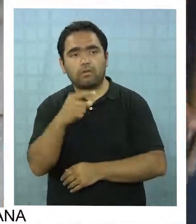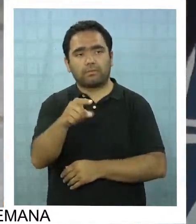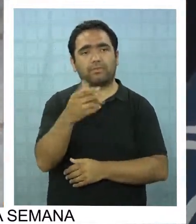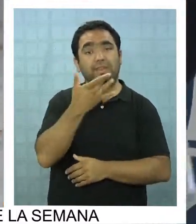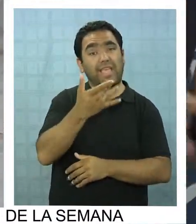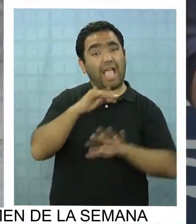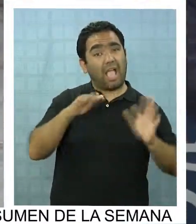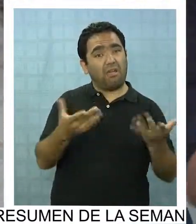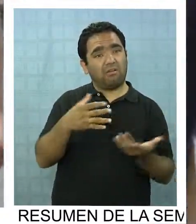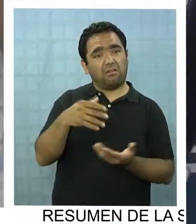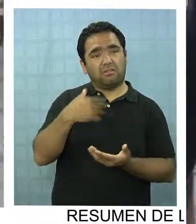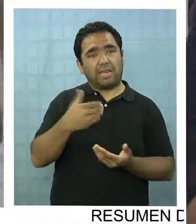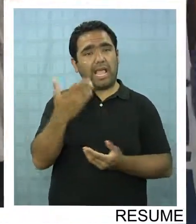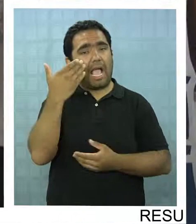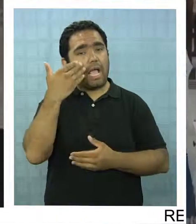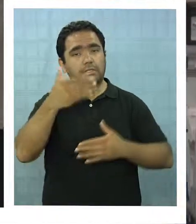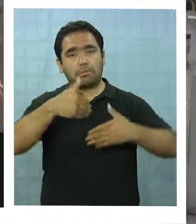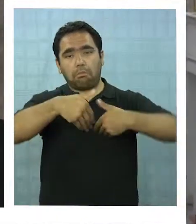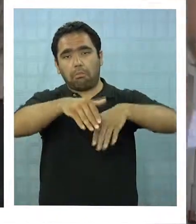casi en situación de abandono.